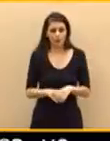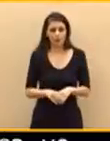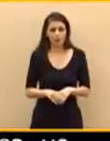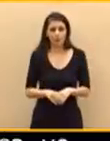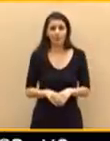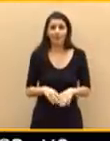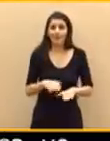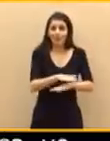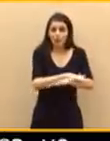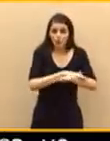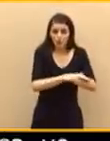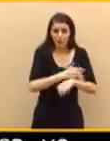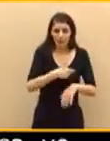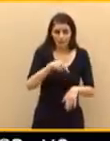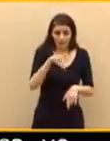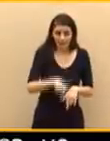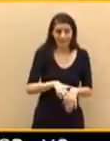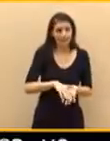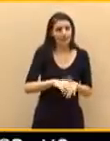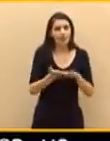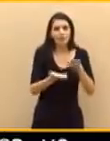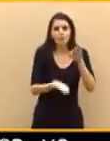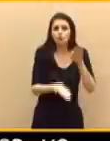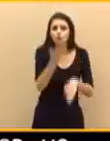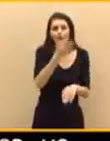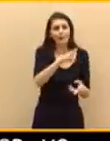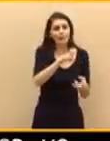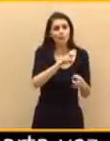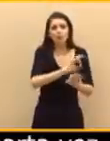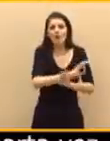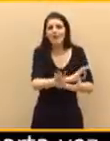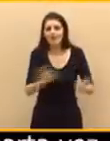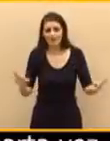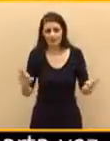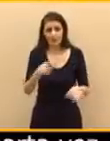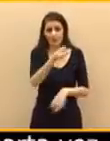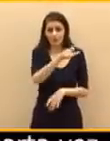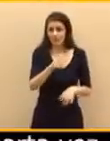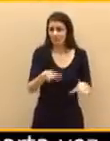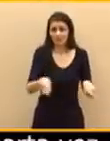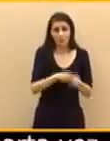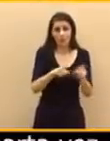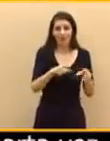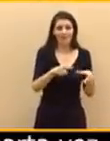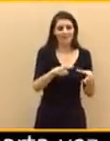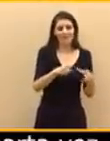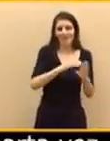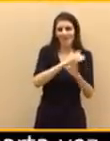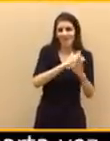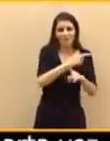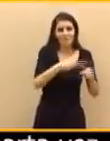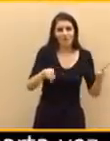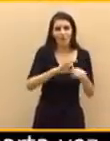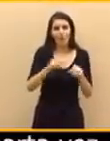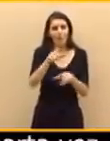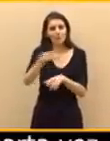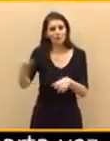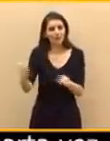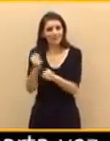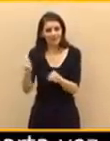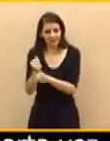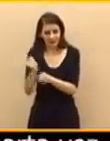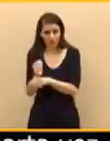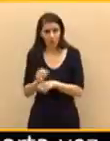los impuestos ni a la clase media ni a la clase trabajadora. La propuesta fiscal se encuentra en esta Cámara con algunas figuras